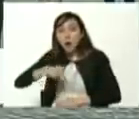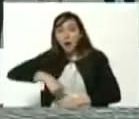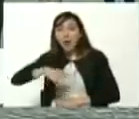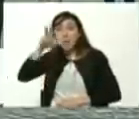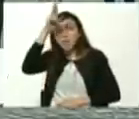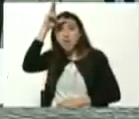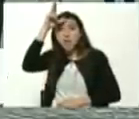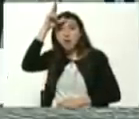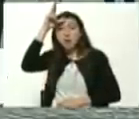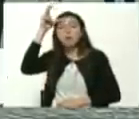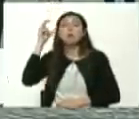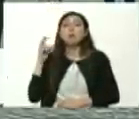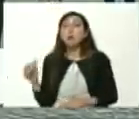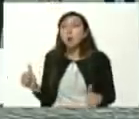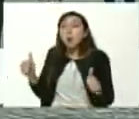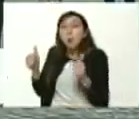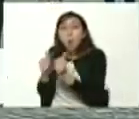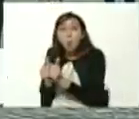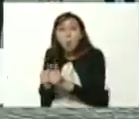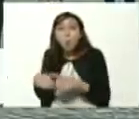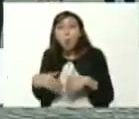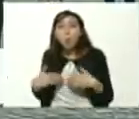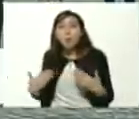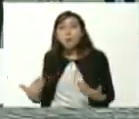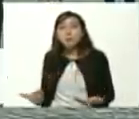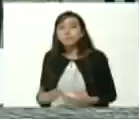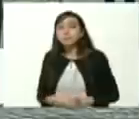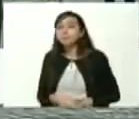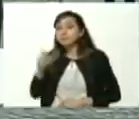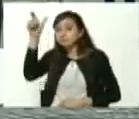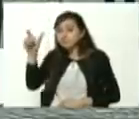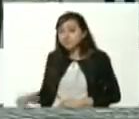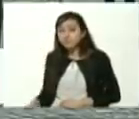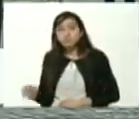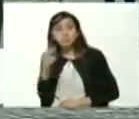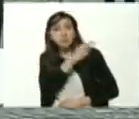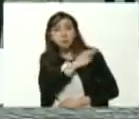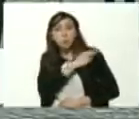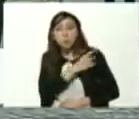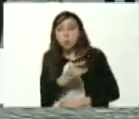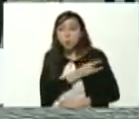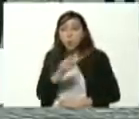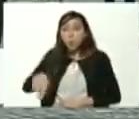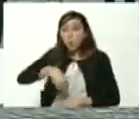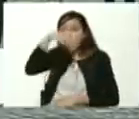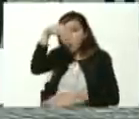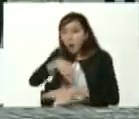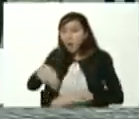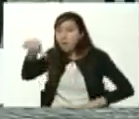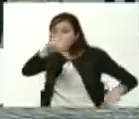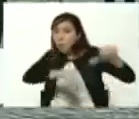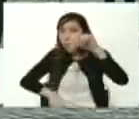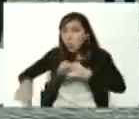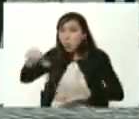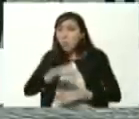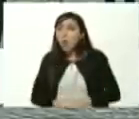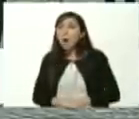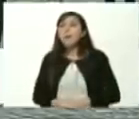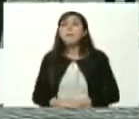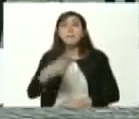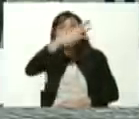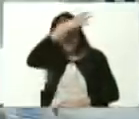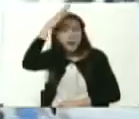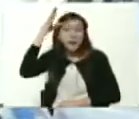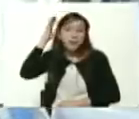hoy nos acompaña la rectora de la Universidad Nacional Experimental Francisco de Miranda